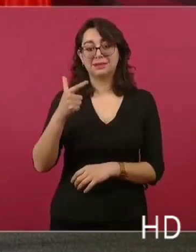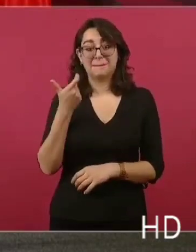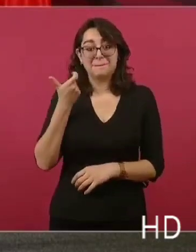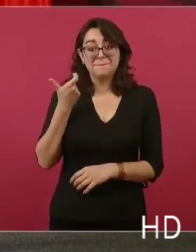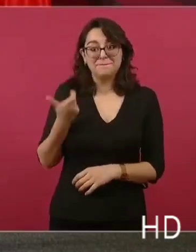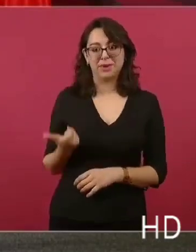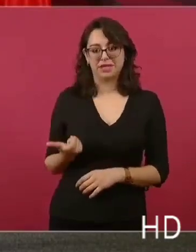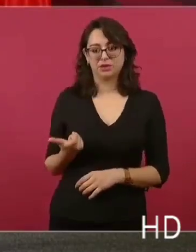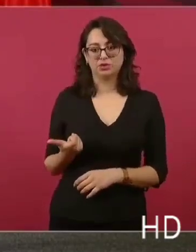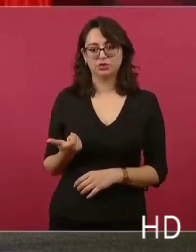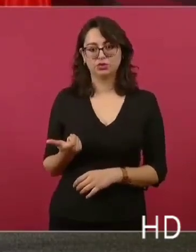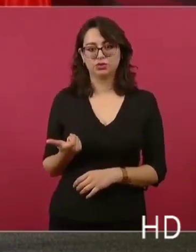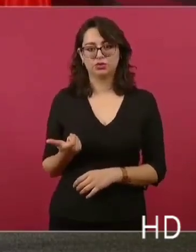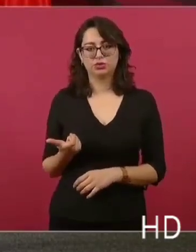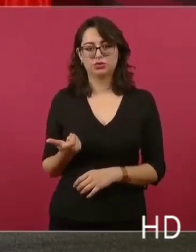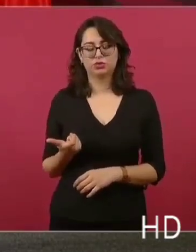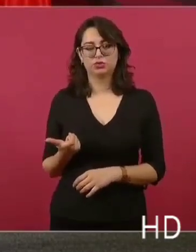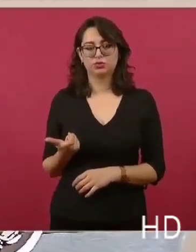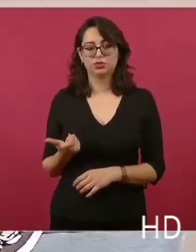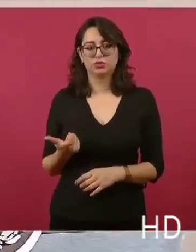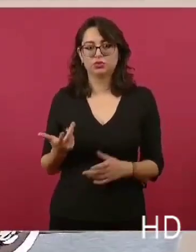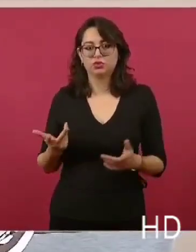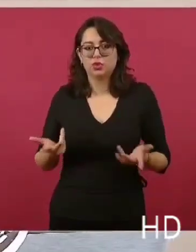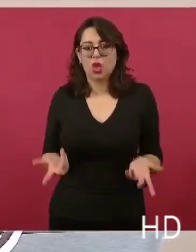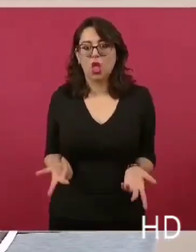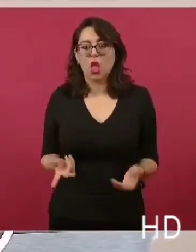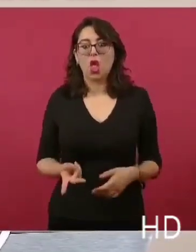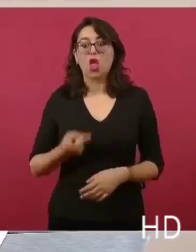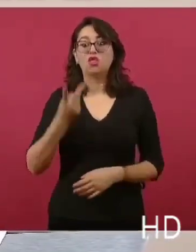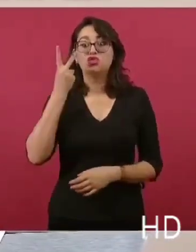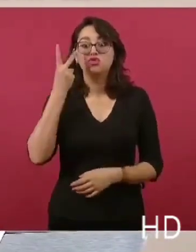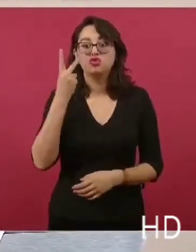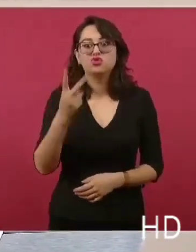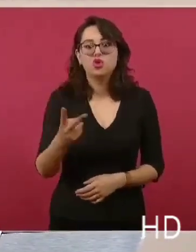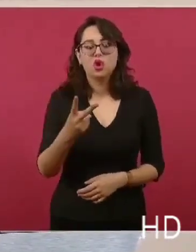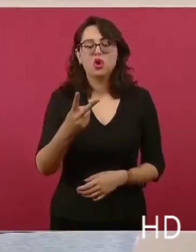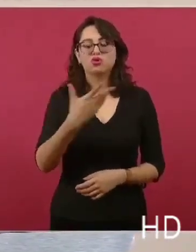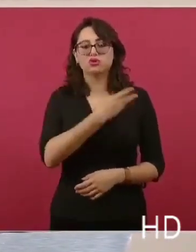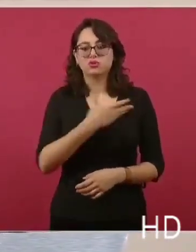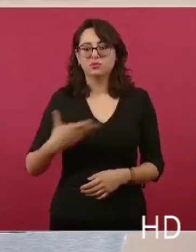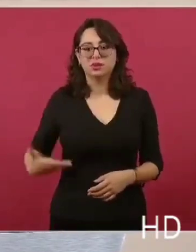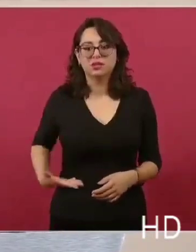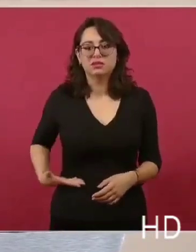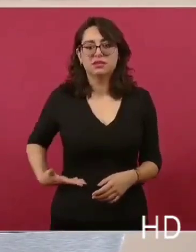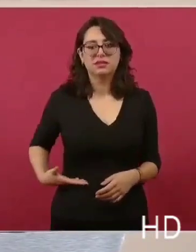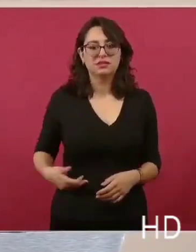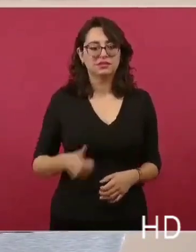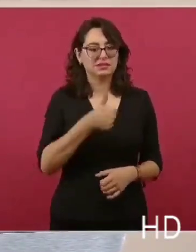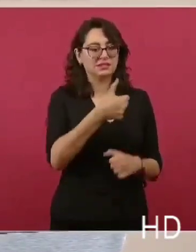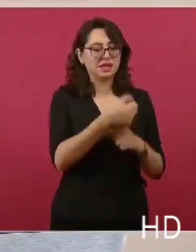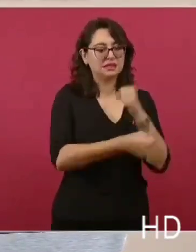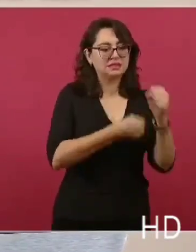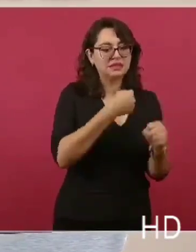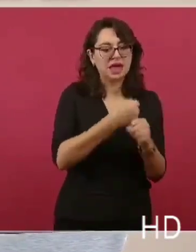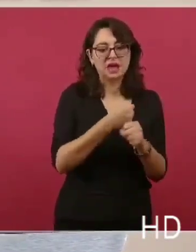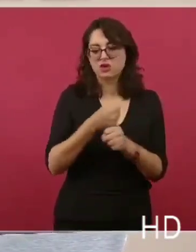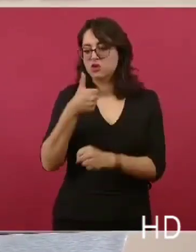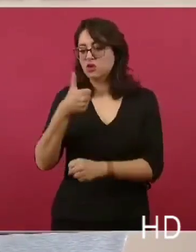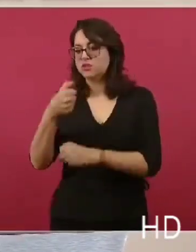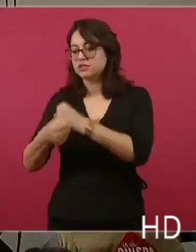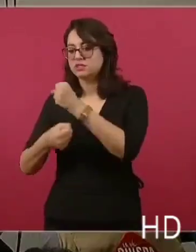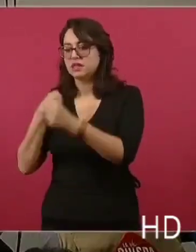Es transeccional esta trama de García Luna. No